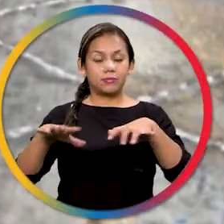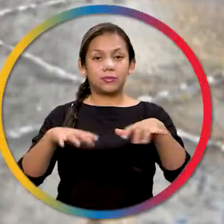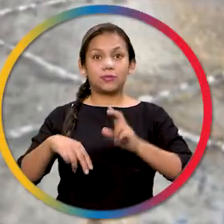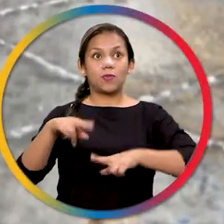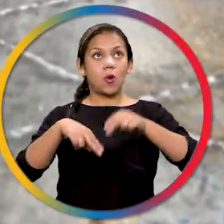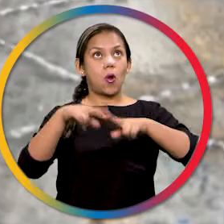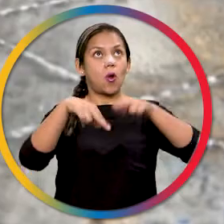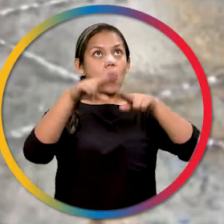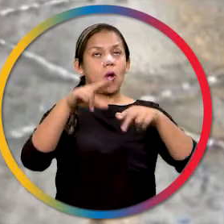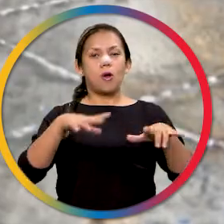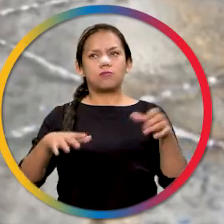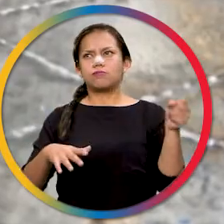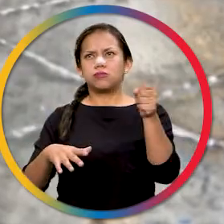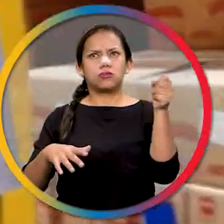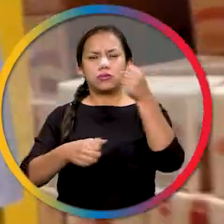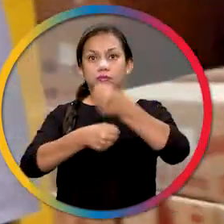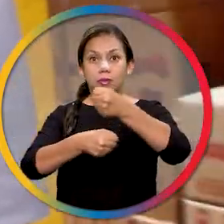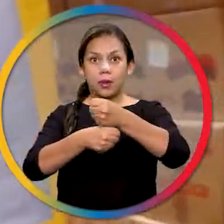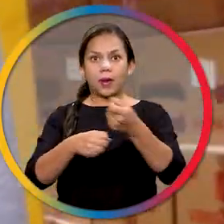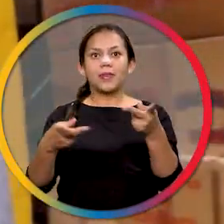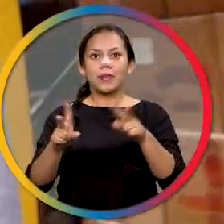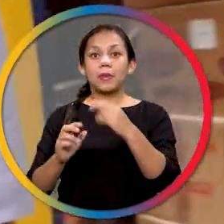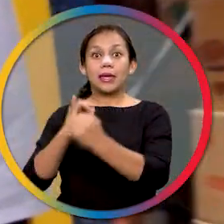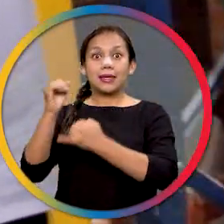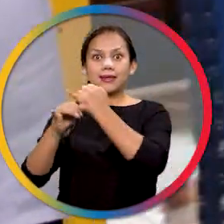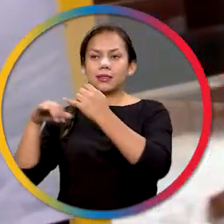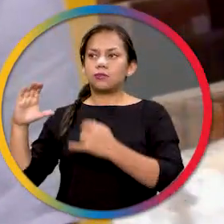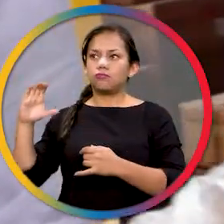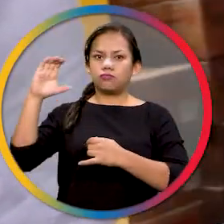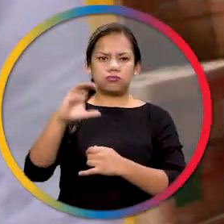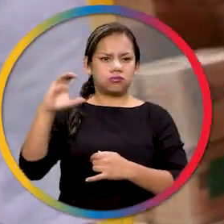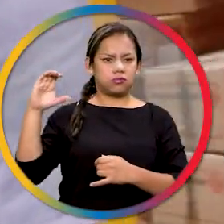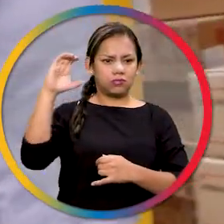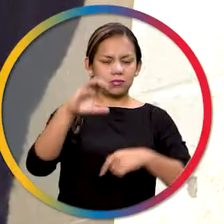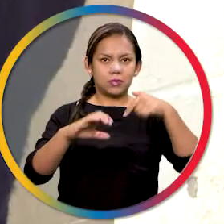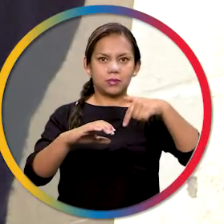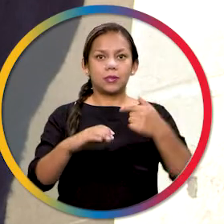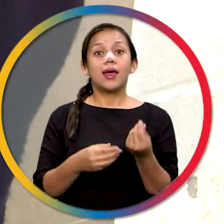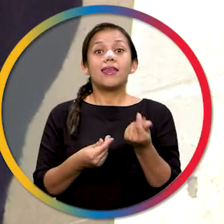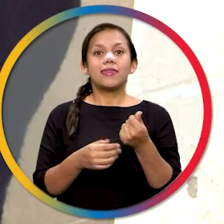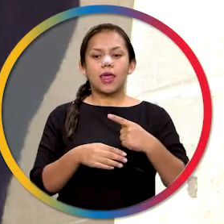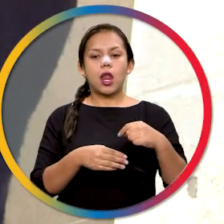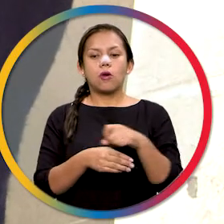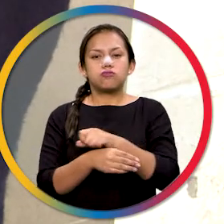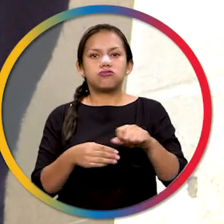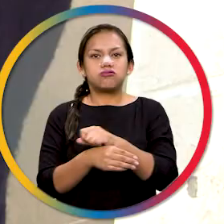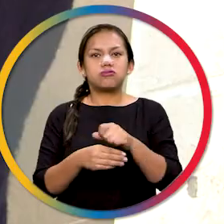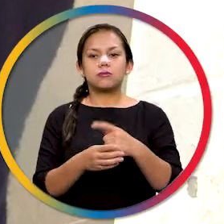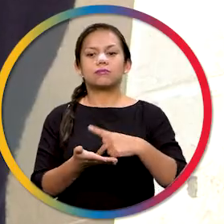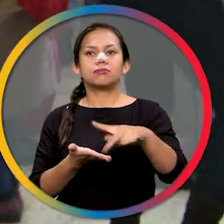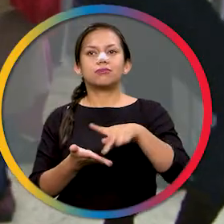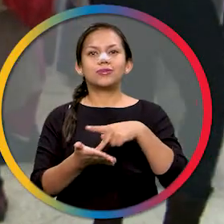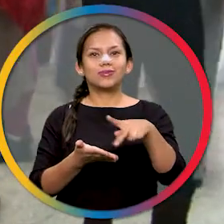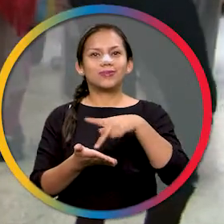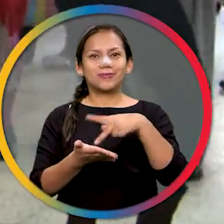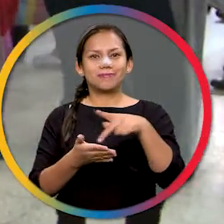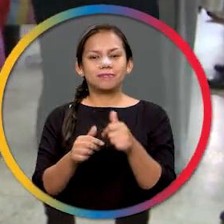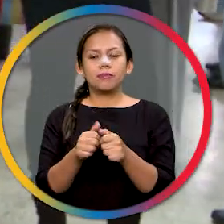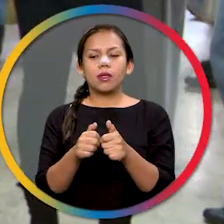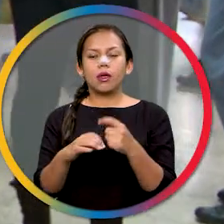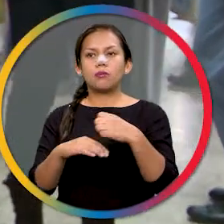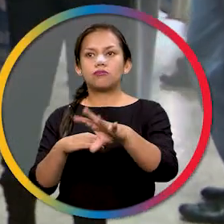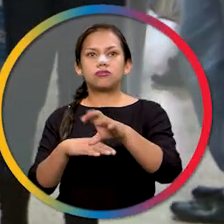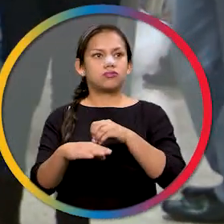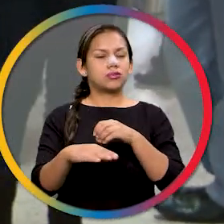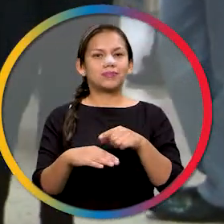Dinamizar el sector de la construcción, incentivar la inversión e ingresos de divisas, impulsar el uso de dinero electrónico, austeridad en el